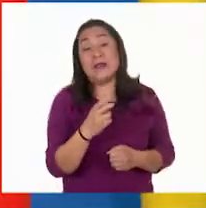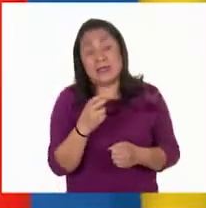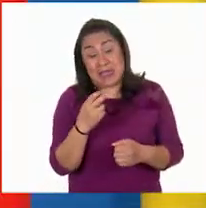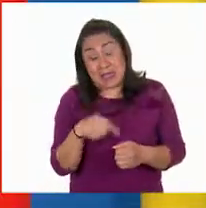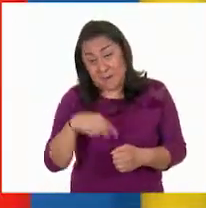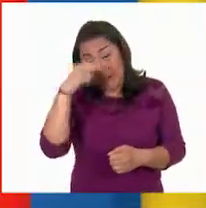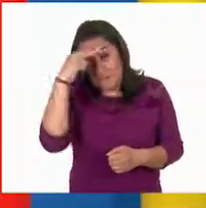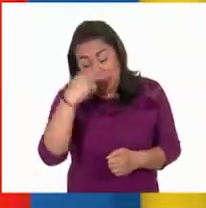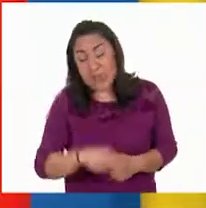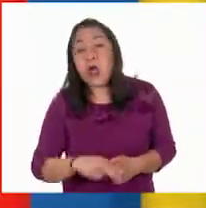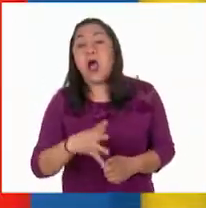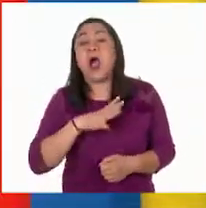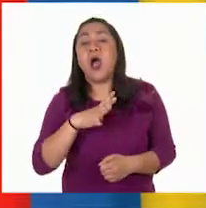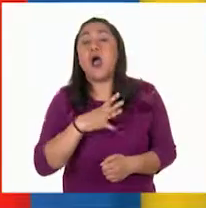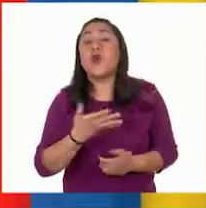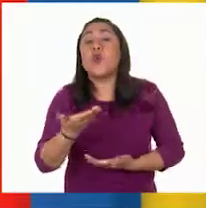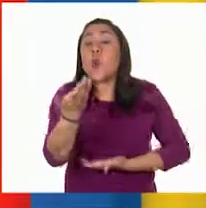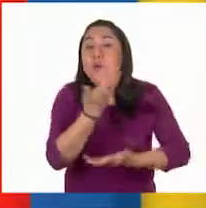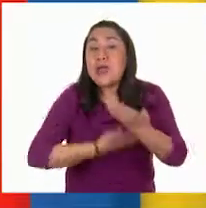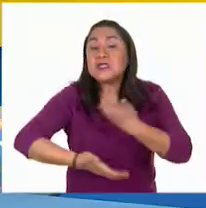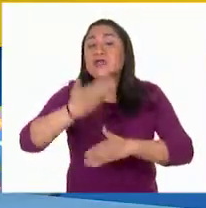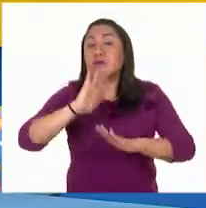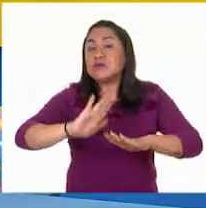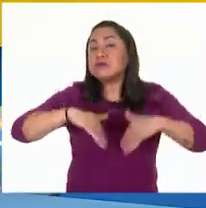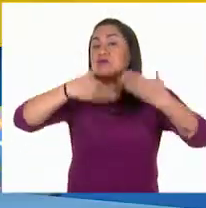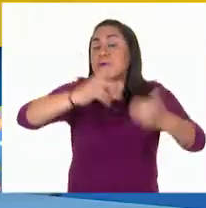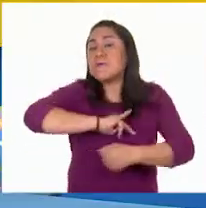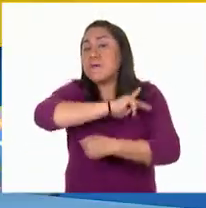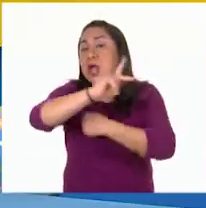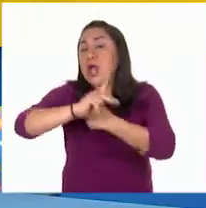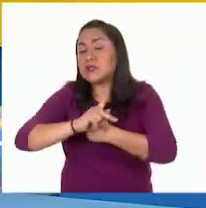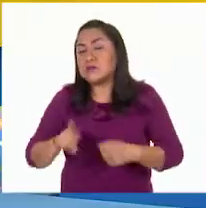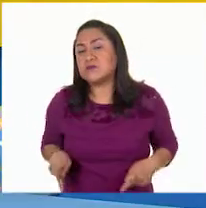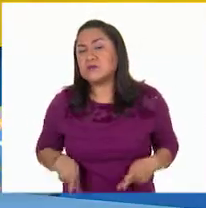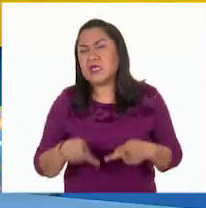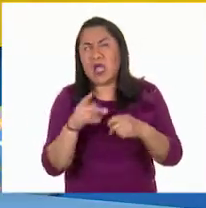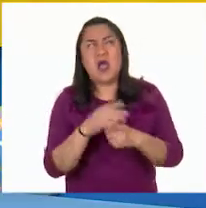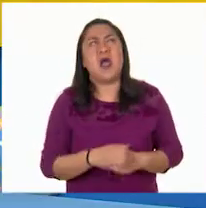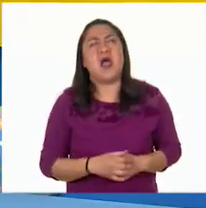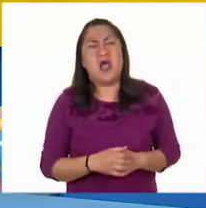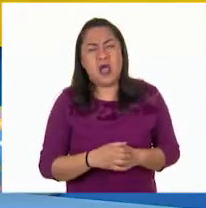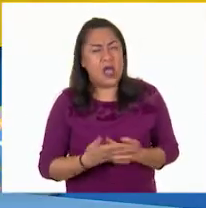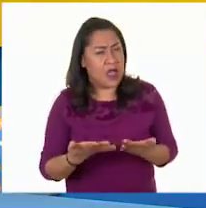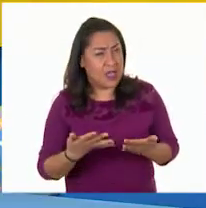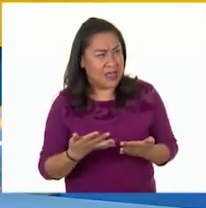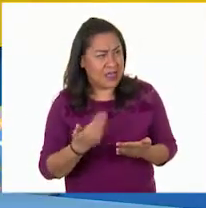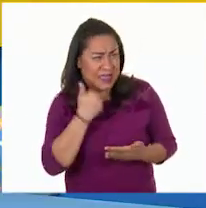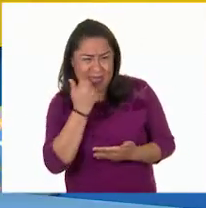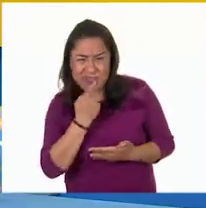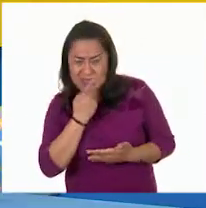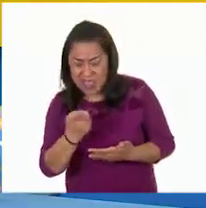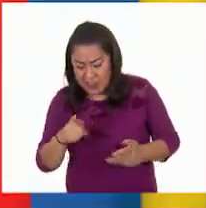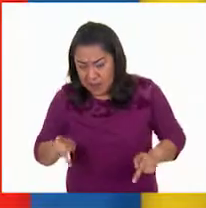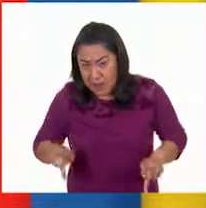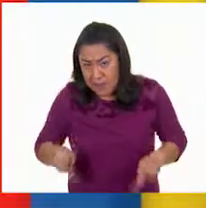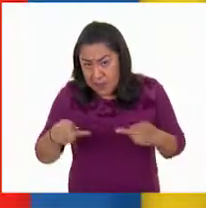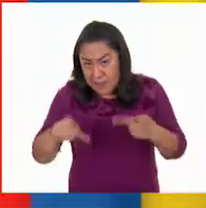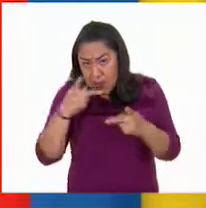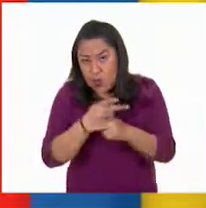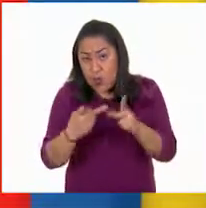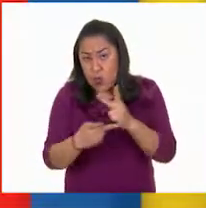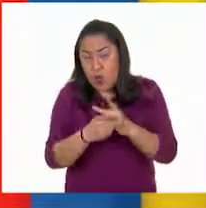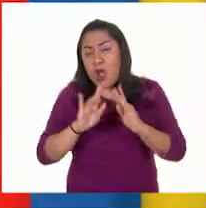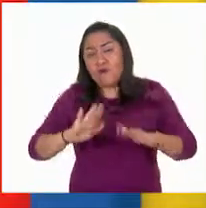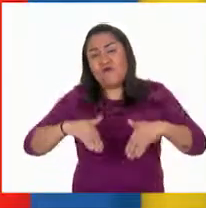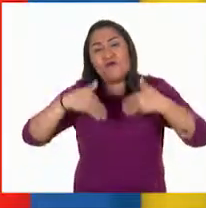México realiza comercio externo, Larisa. ¿Se refiere al que se hace con otros países? Así es. ¿Cómo se hace